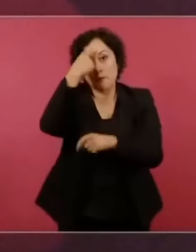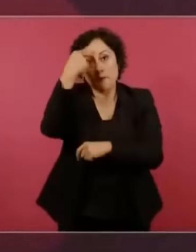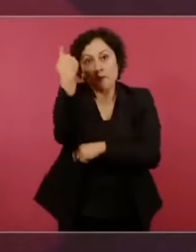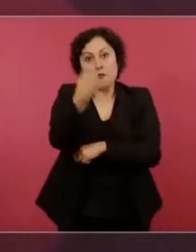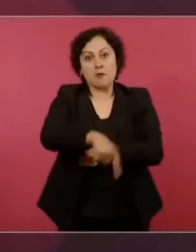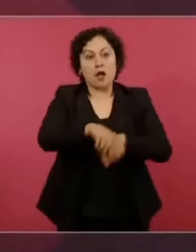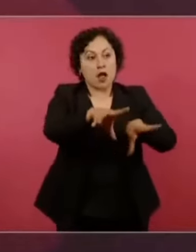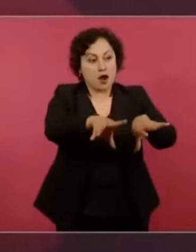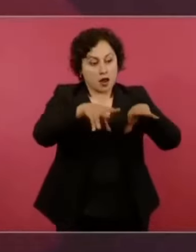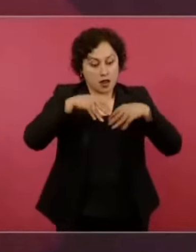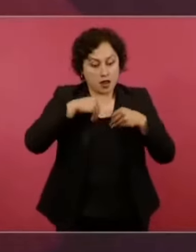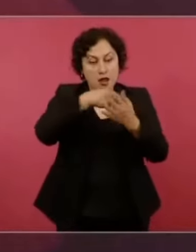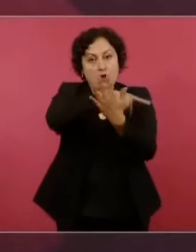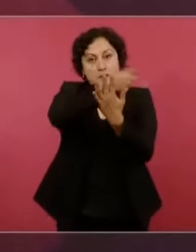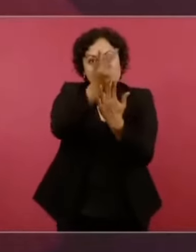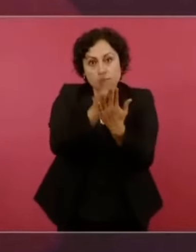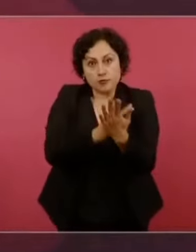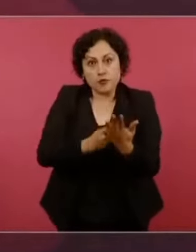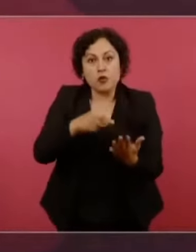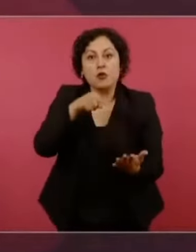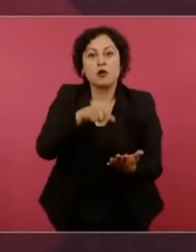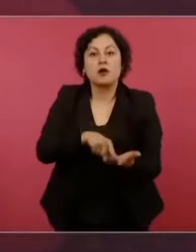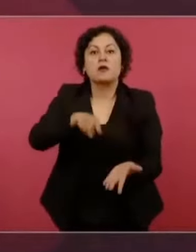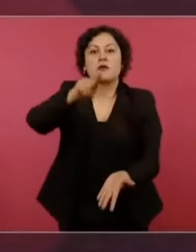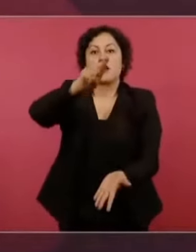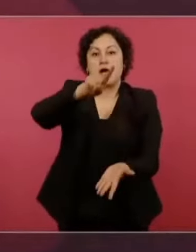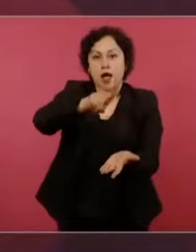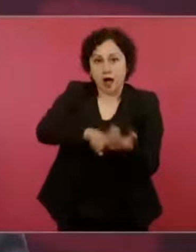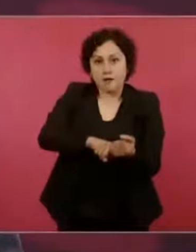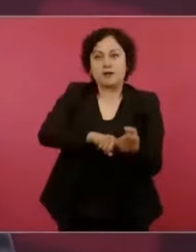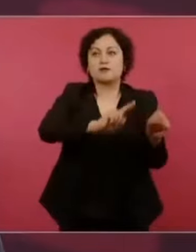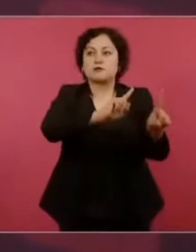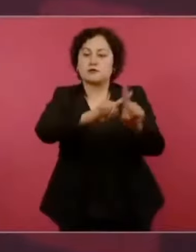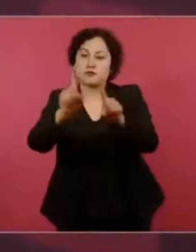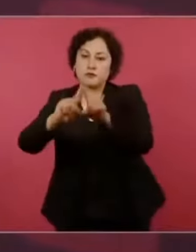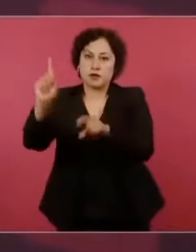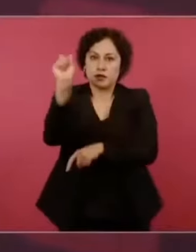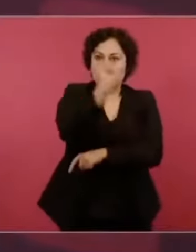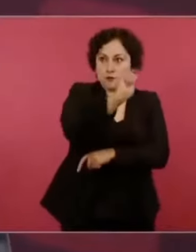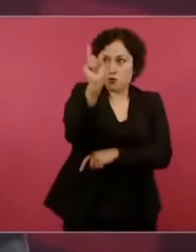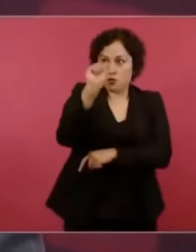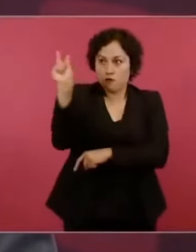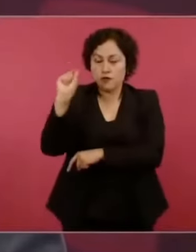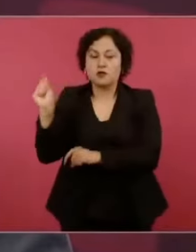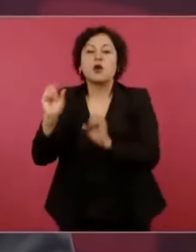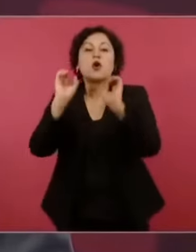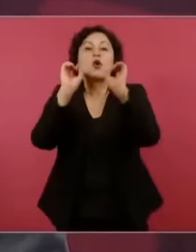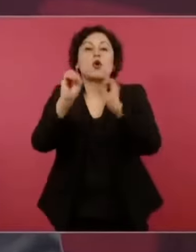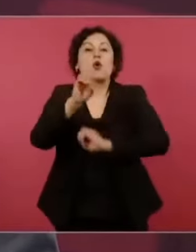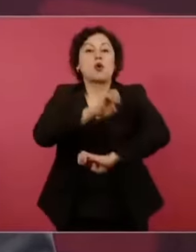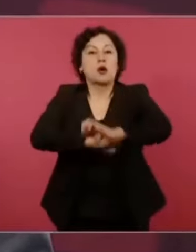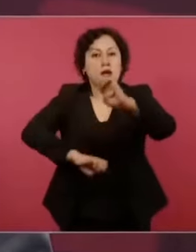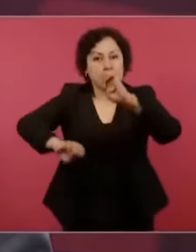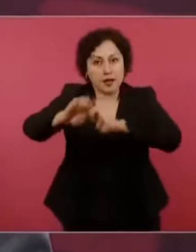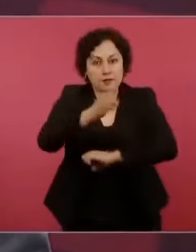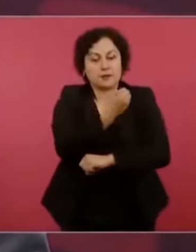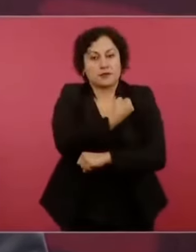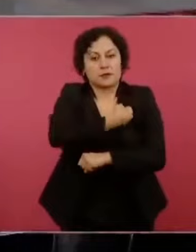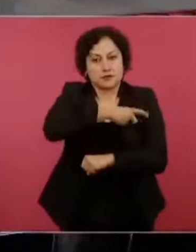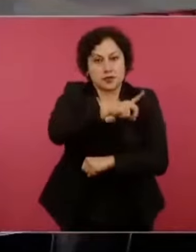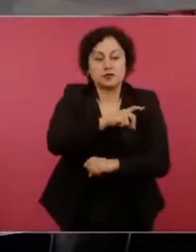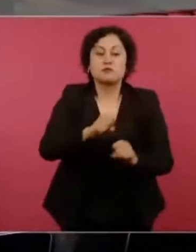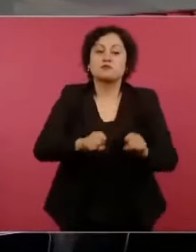tanto de los profesionales del ramo, proveedores sanitarios y la sociedad y el